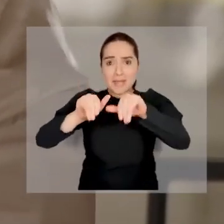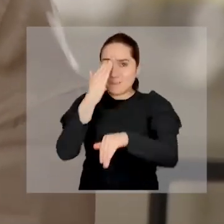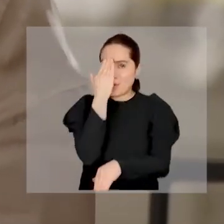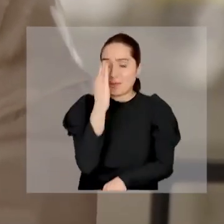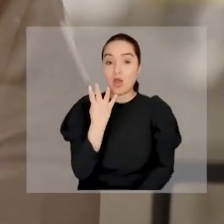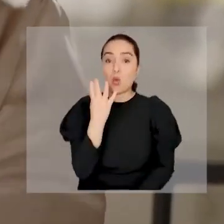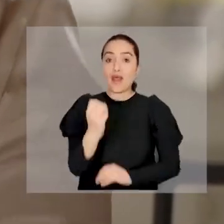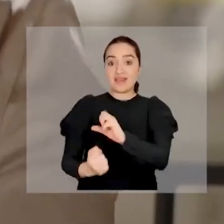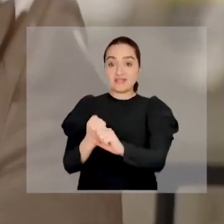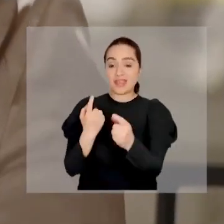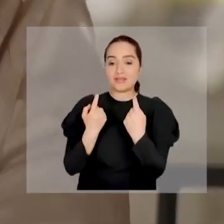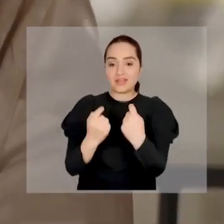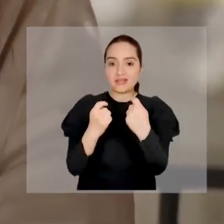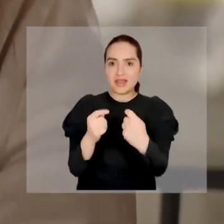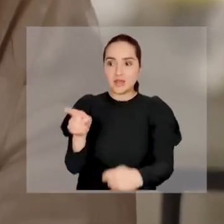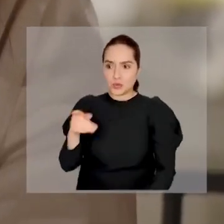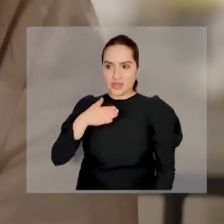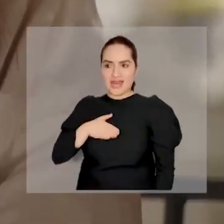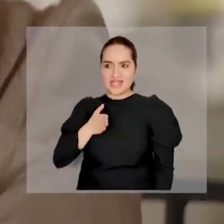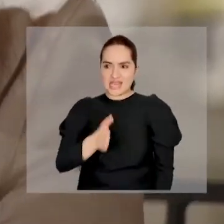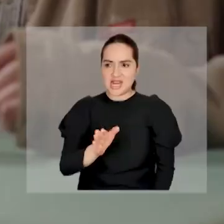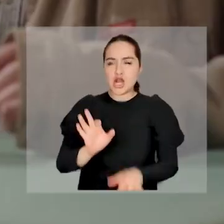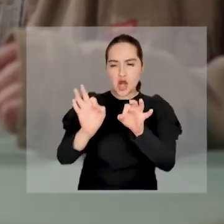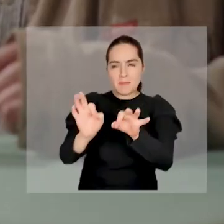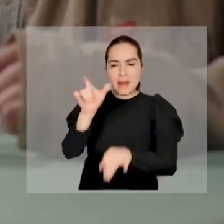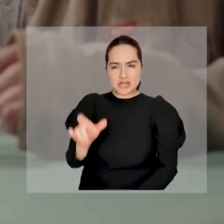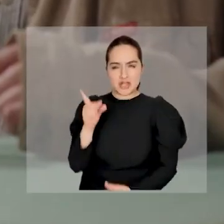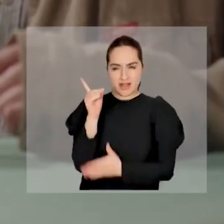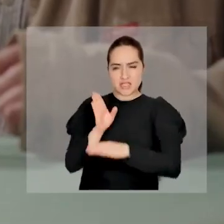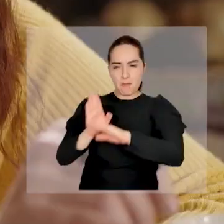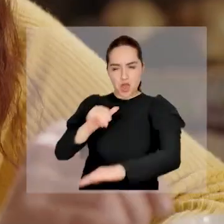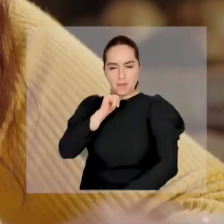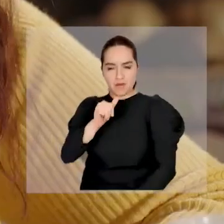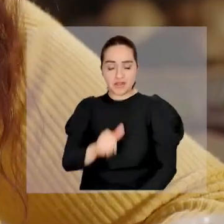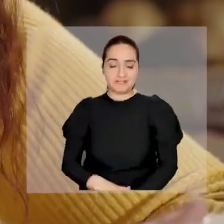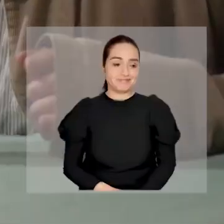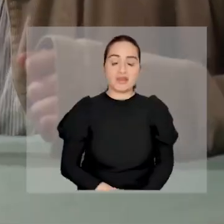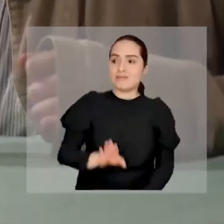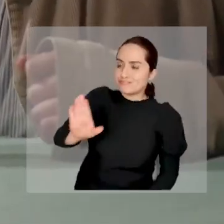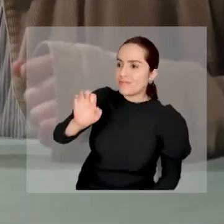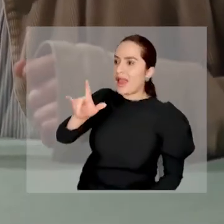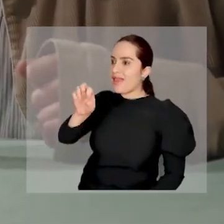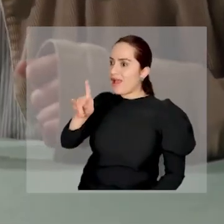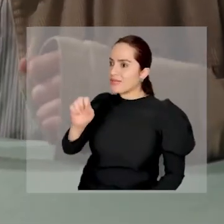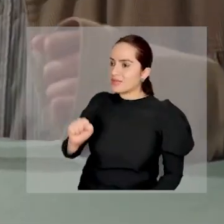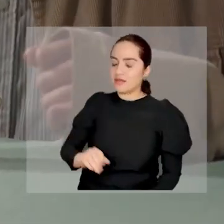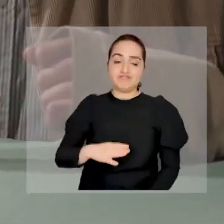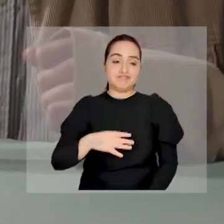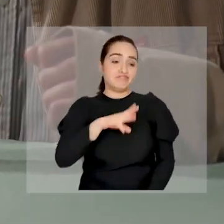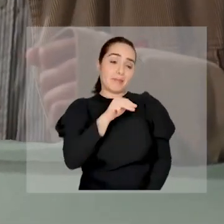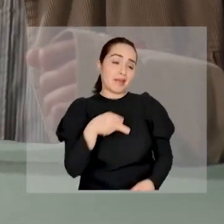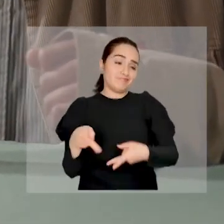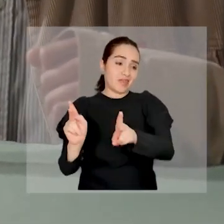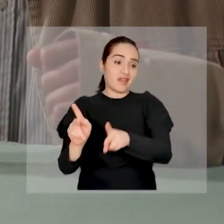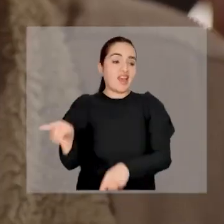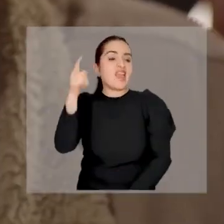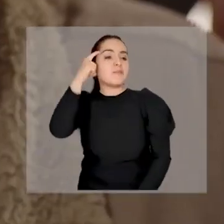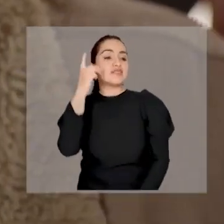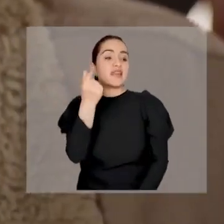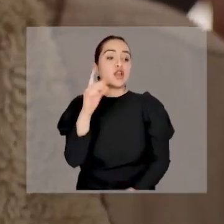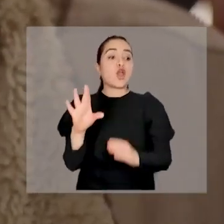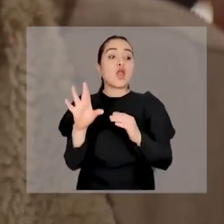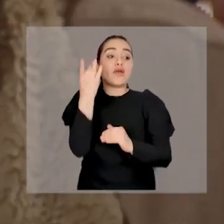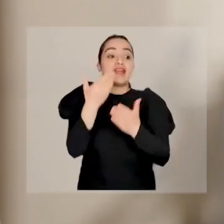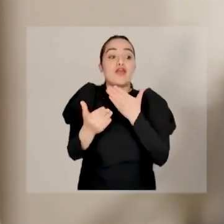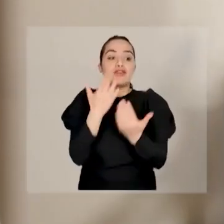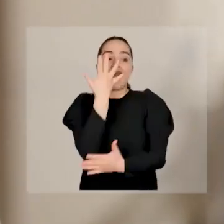este odrio. Llevan 40 años intentando hacer algo y quieres seguir. Oye, típico de facho pobre. Alejandra. Deja a mamá. Si cree que la plata sale de los árboles. Además,